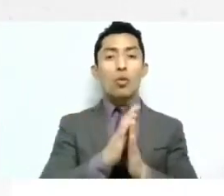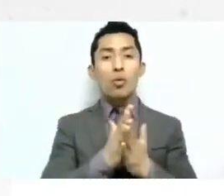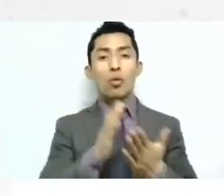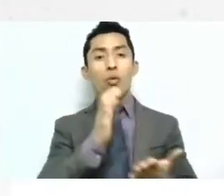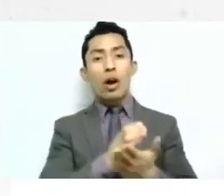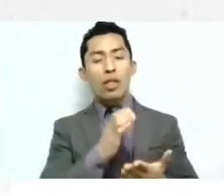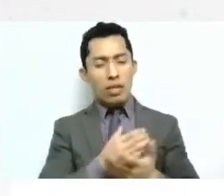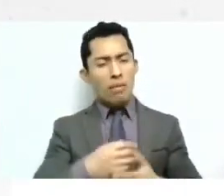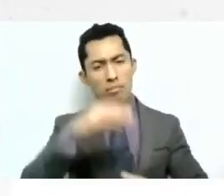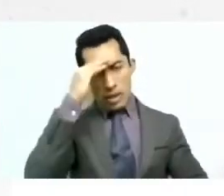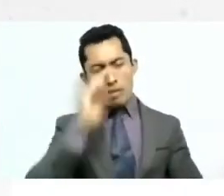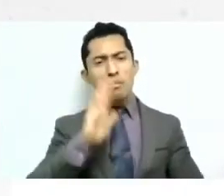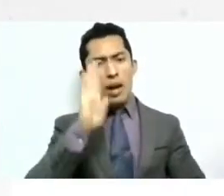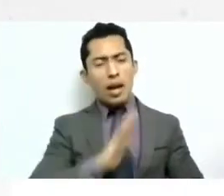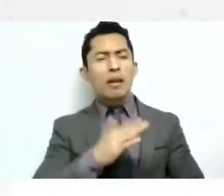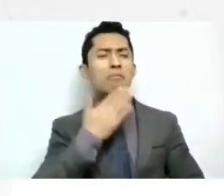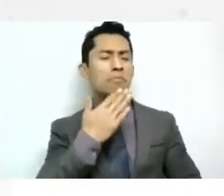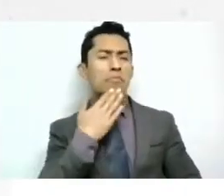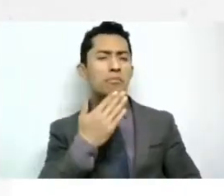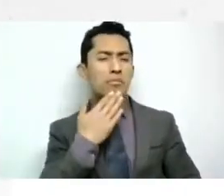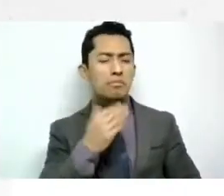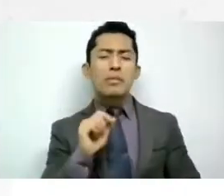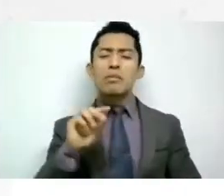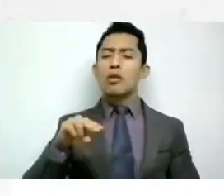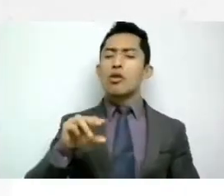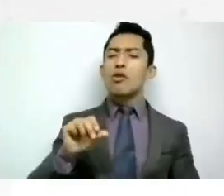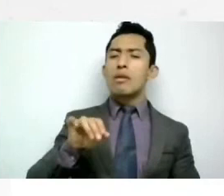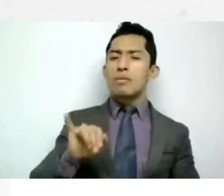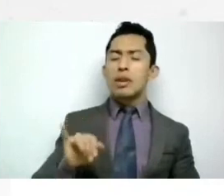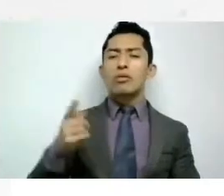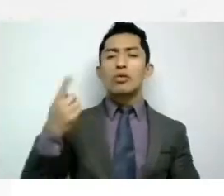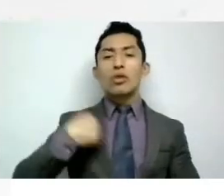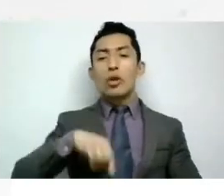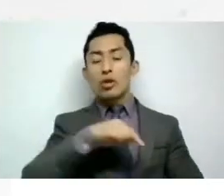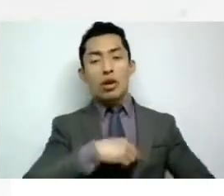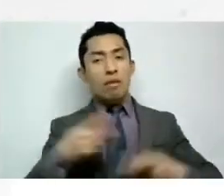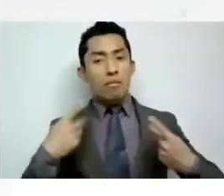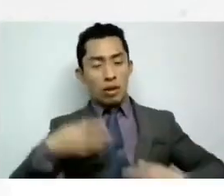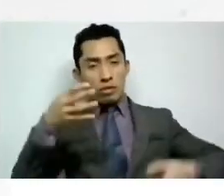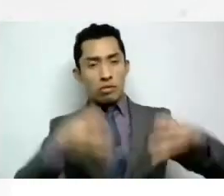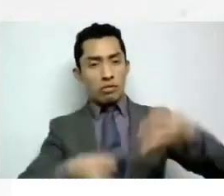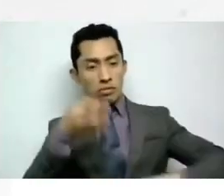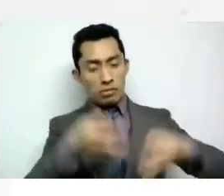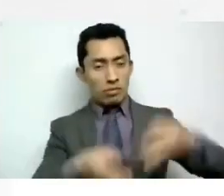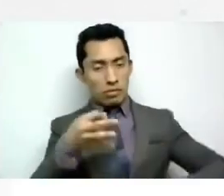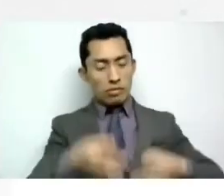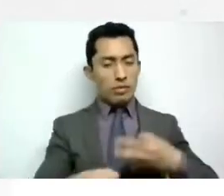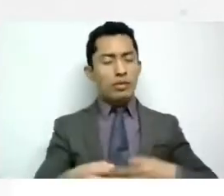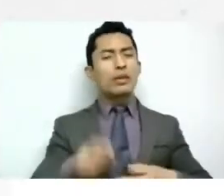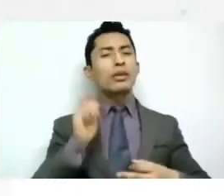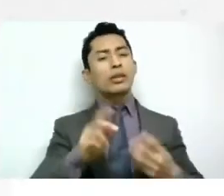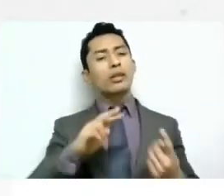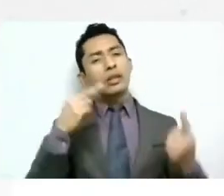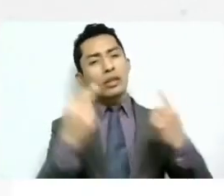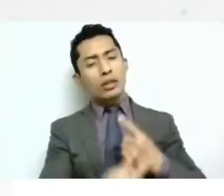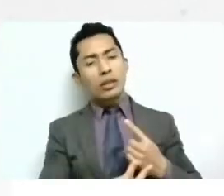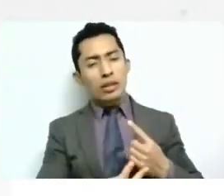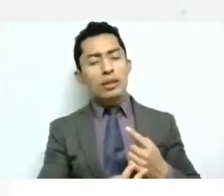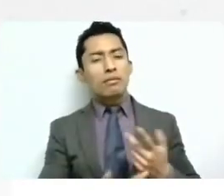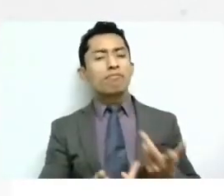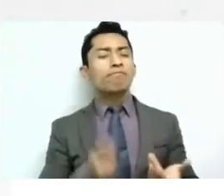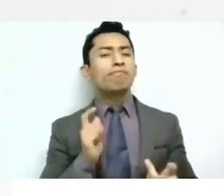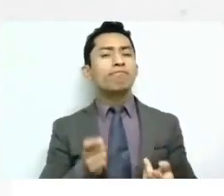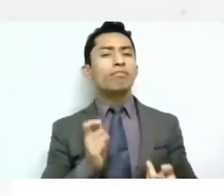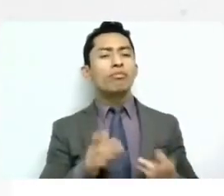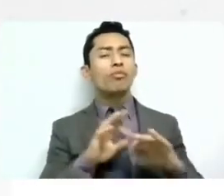relajados y escuchaban y pues sí también como como juristas debemos ver esta parte de la forma en que se va desarrollando